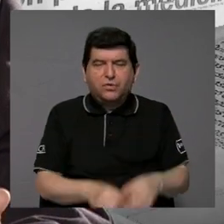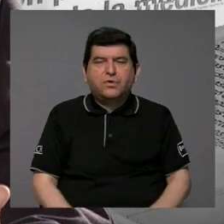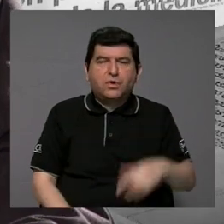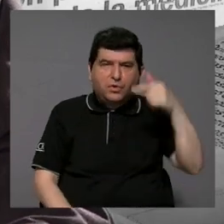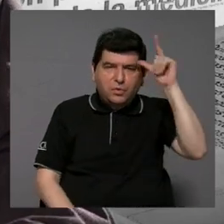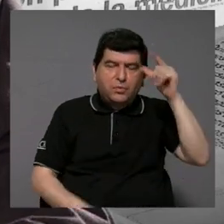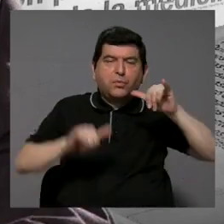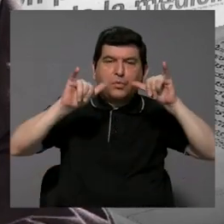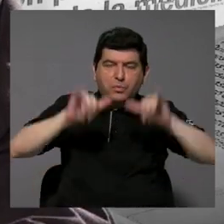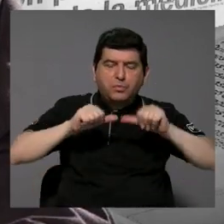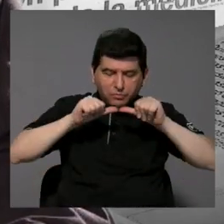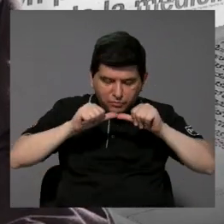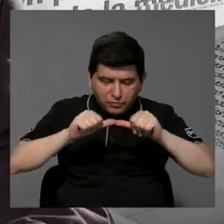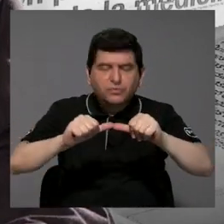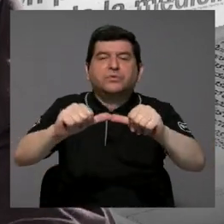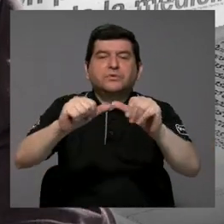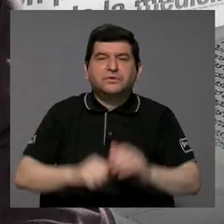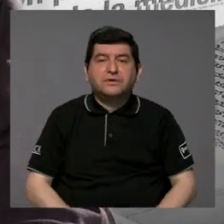pecuaria